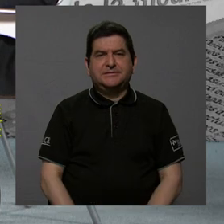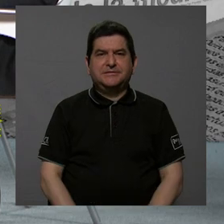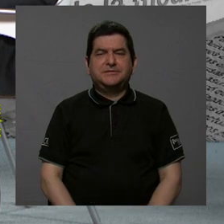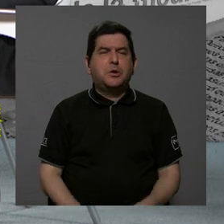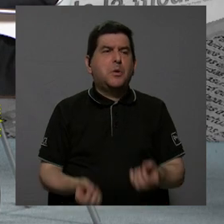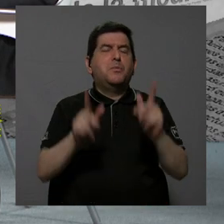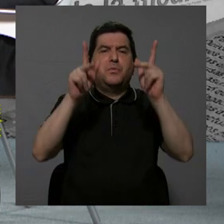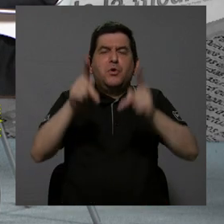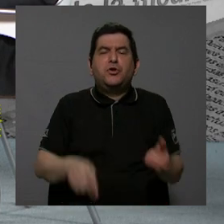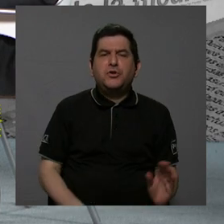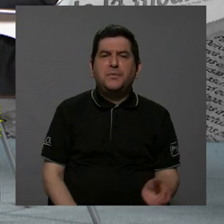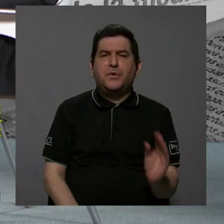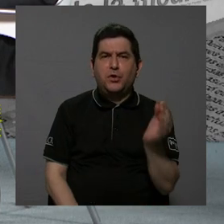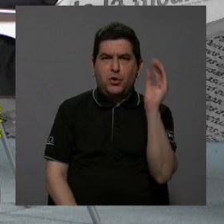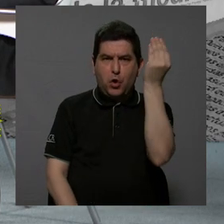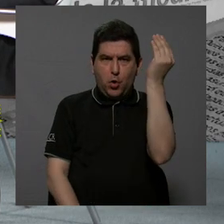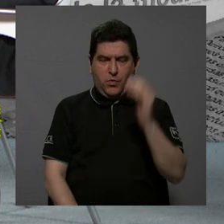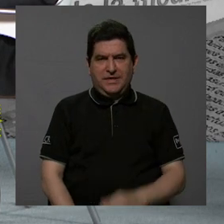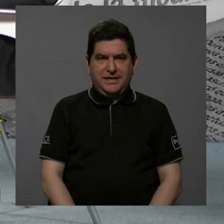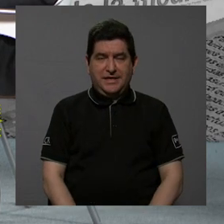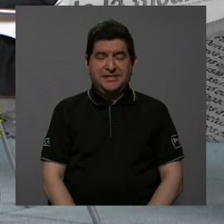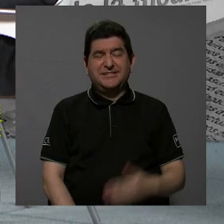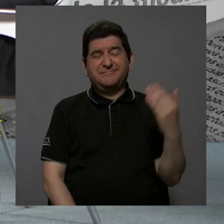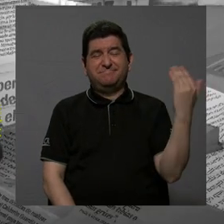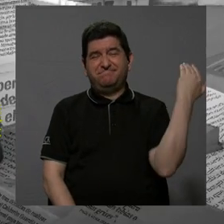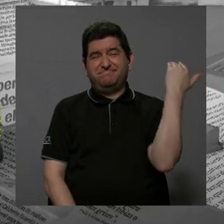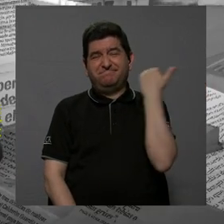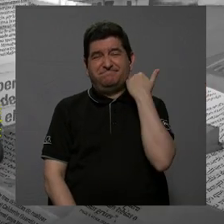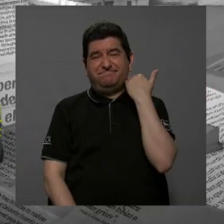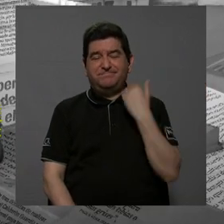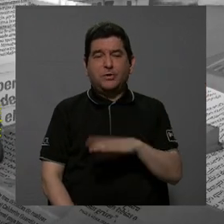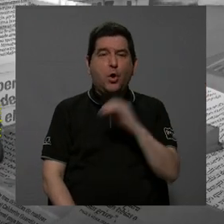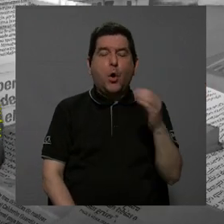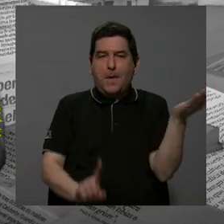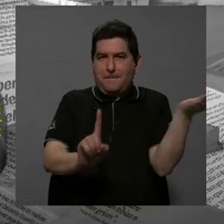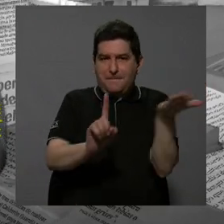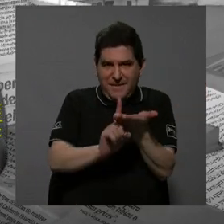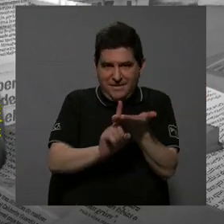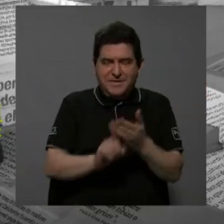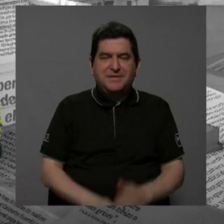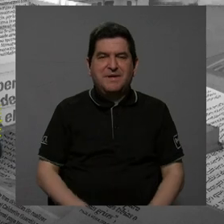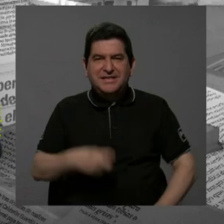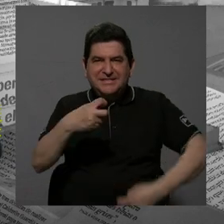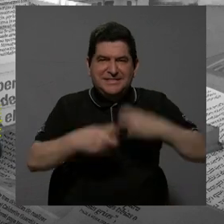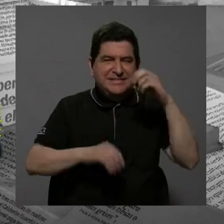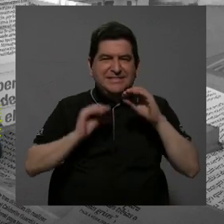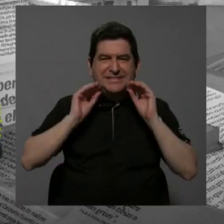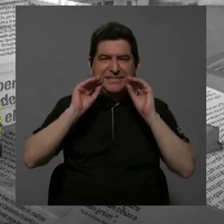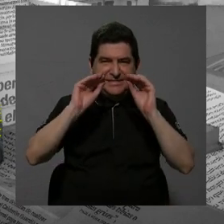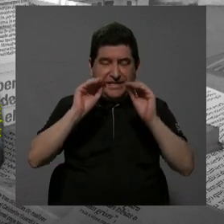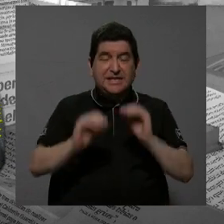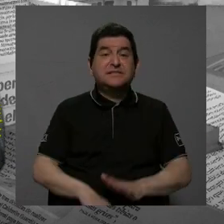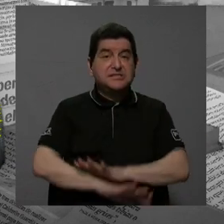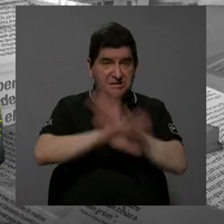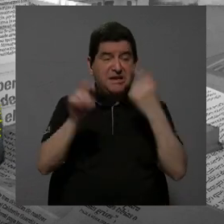muchas personas jóvenes en realidad son víctimas de la crisis educativa y utilizo esa palabra con toda claridad. Así como tenemos una crisis de